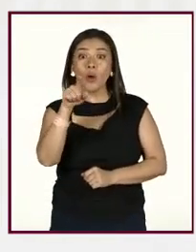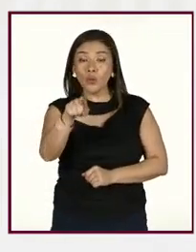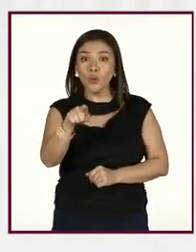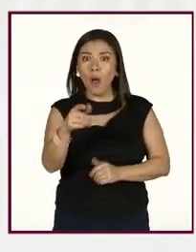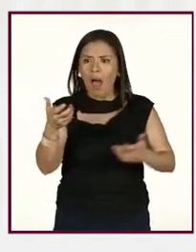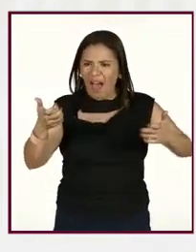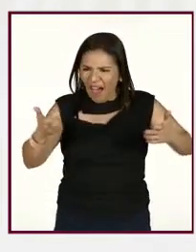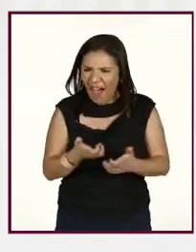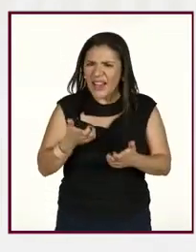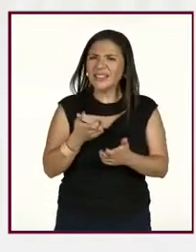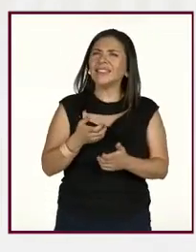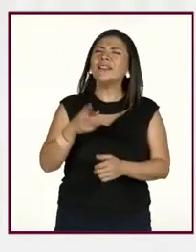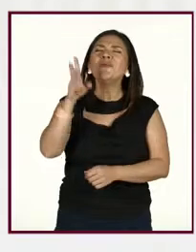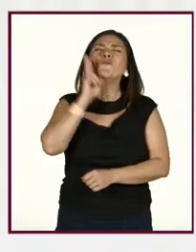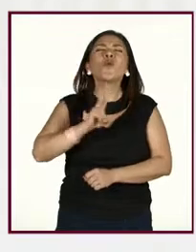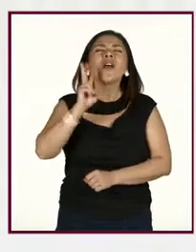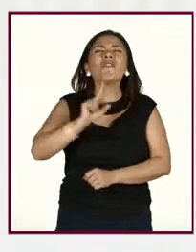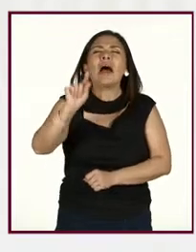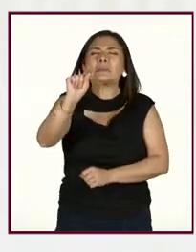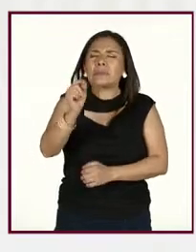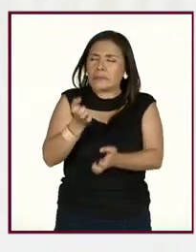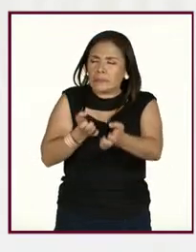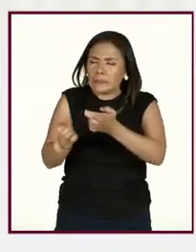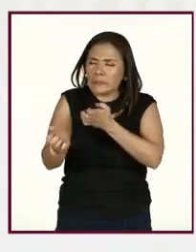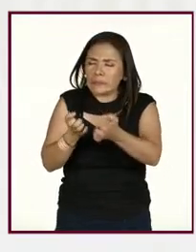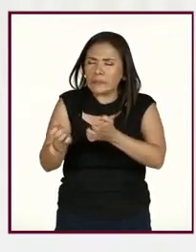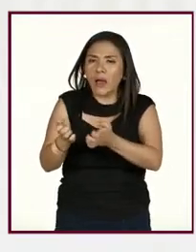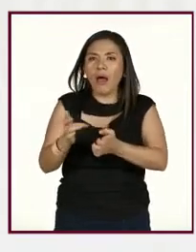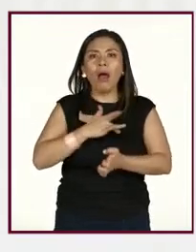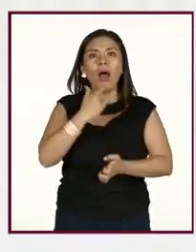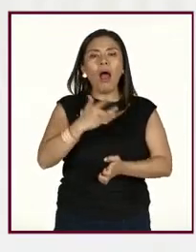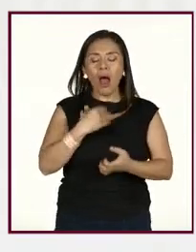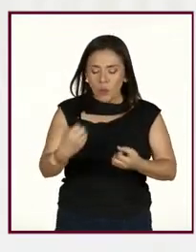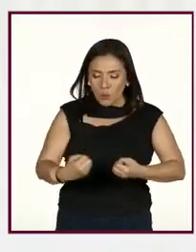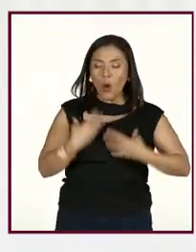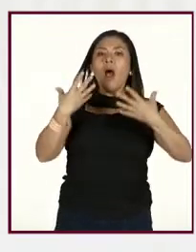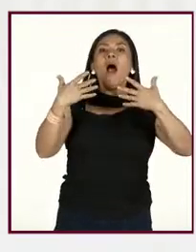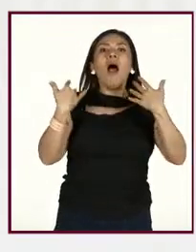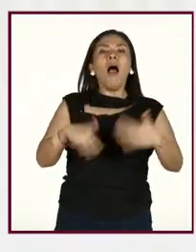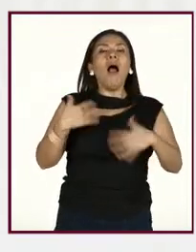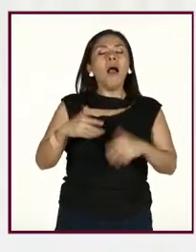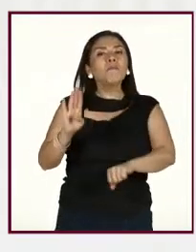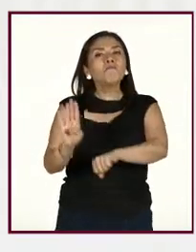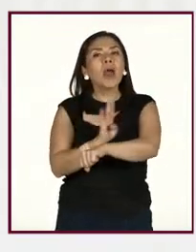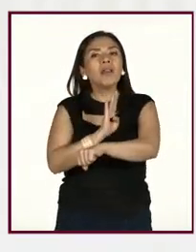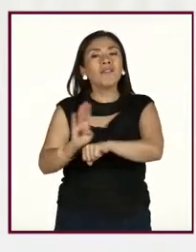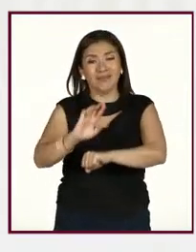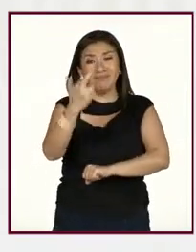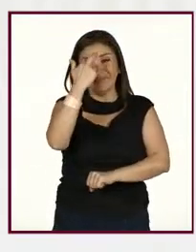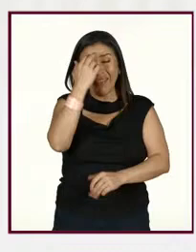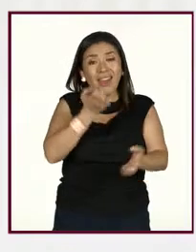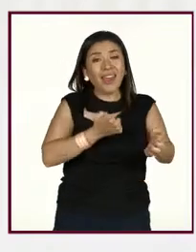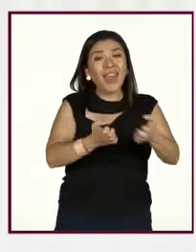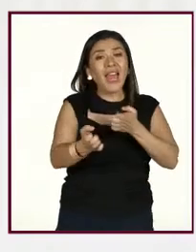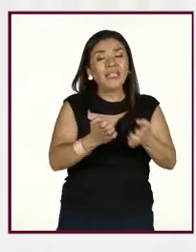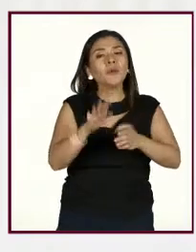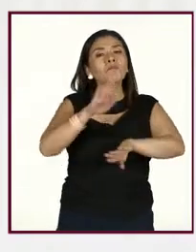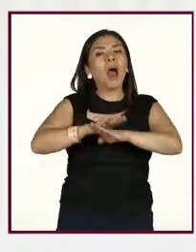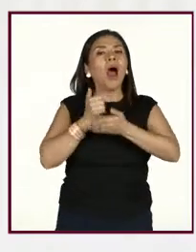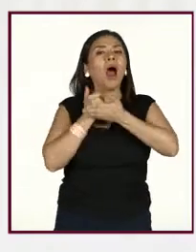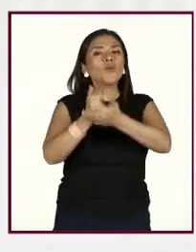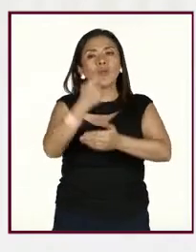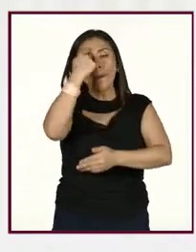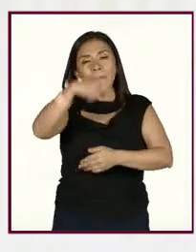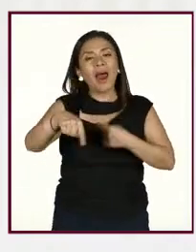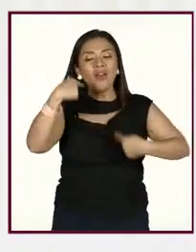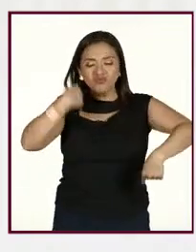que lo hacemos, que lo probamos, podemos ver esos beneficios. Recordemos que el ejercicio ayuda a